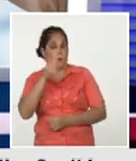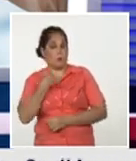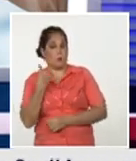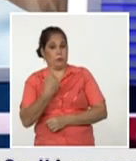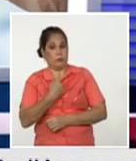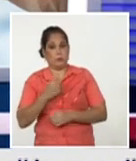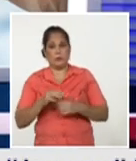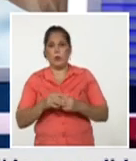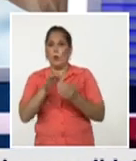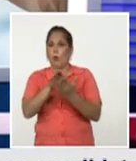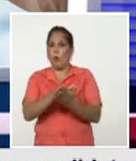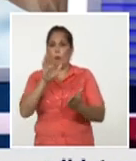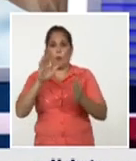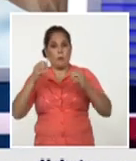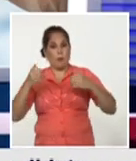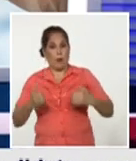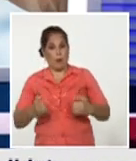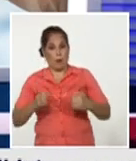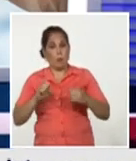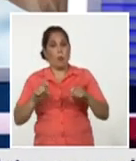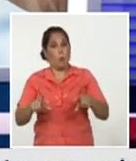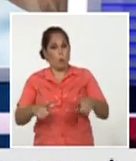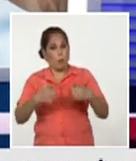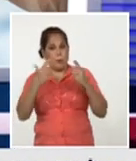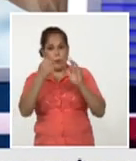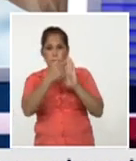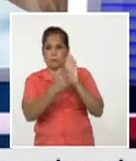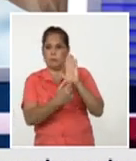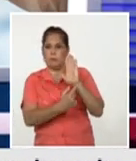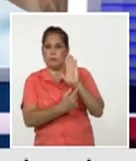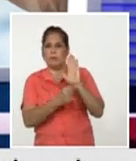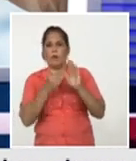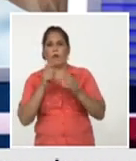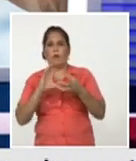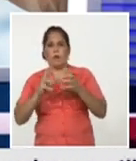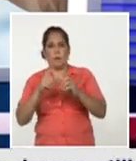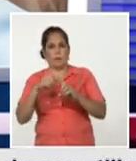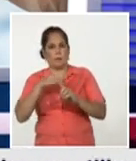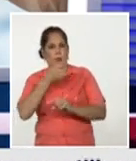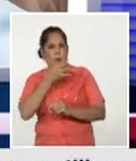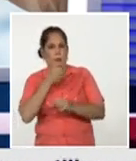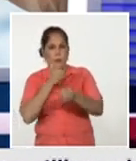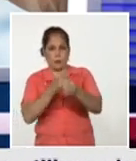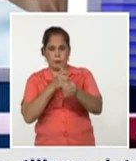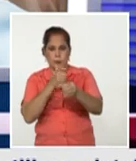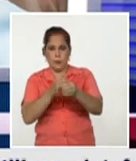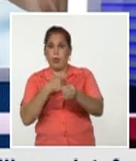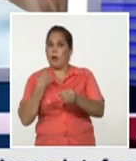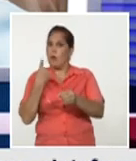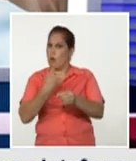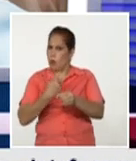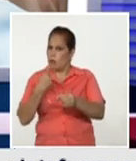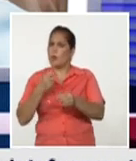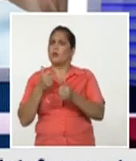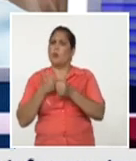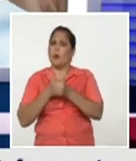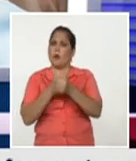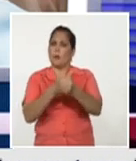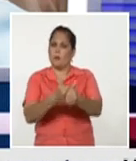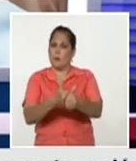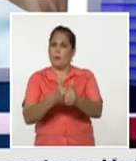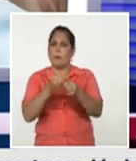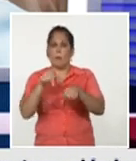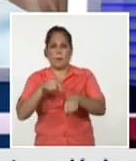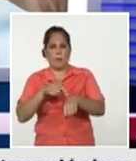compromiso ético el cumplimiento de los esquemas de tratamiento y por tanto nosotros los estaremos acompañando en todo ese momento